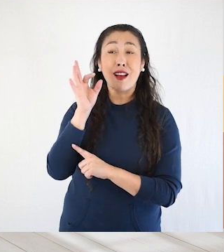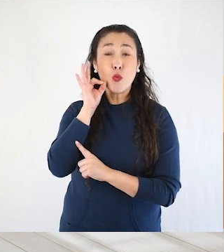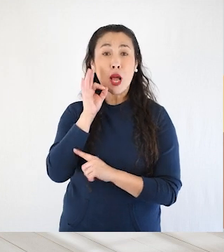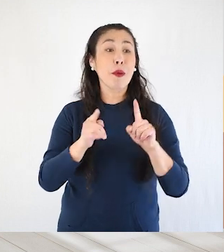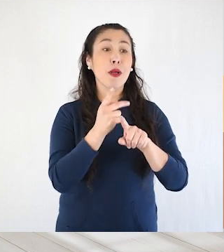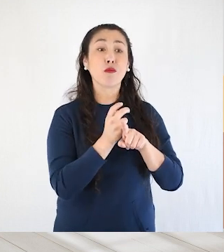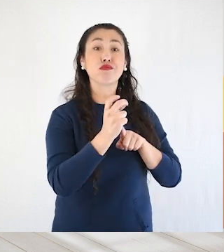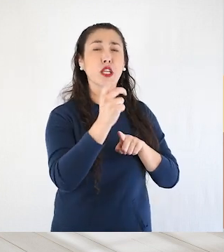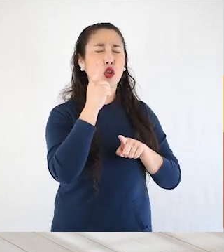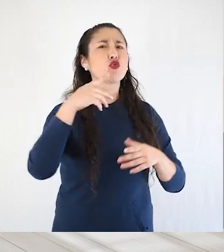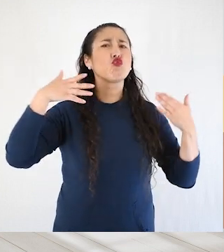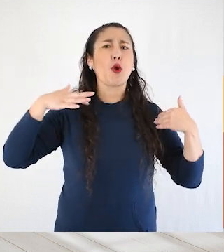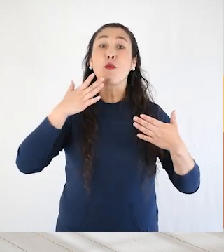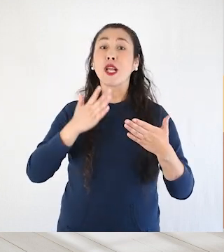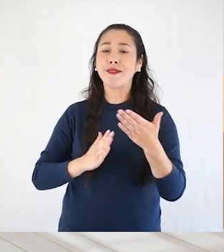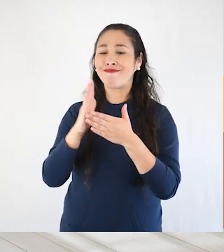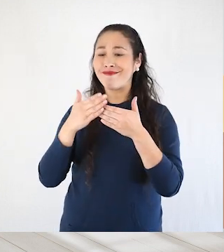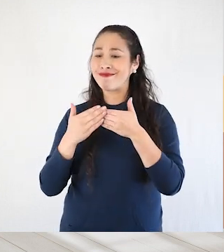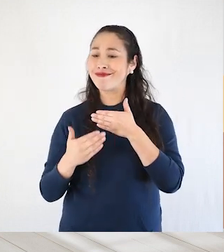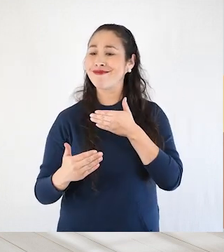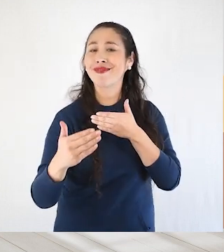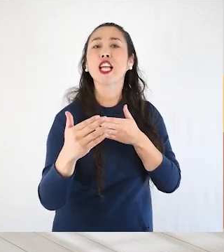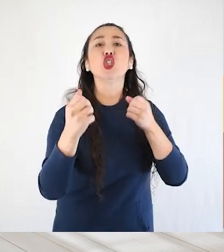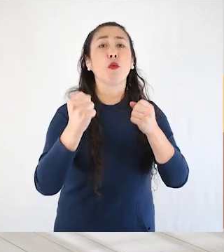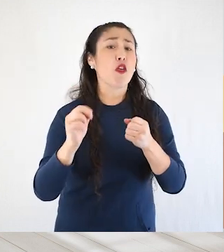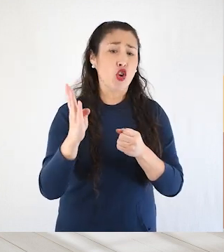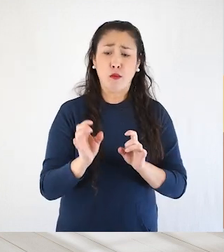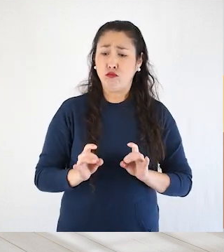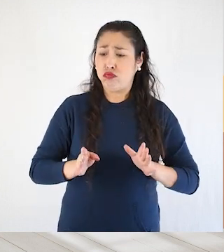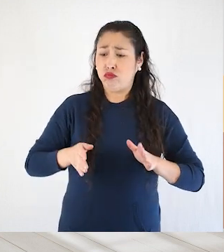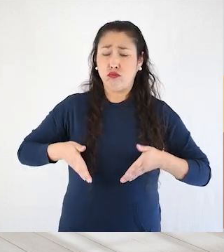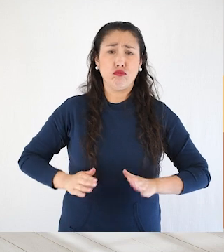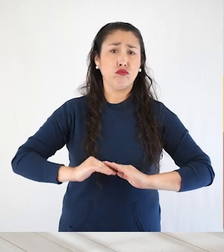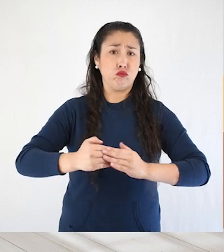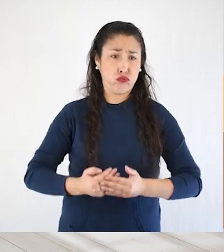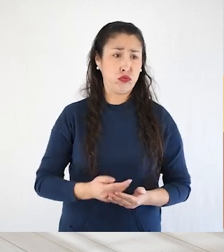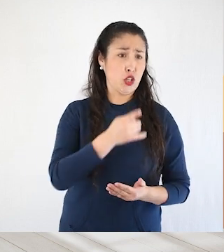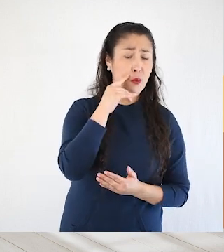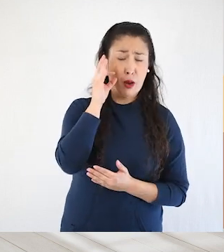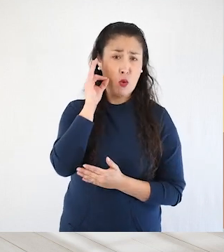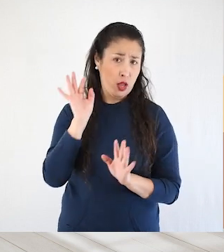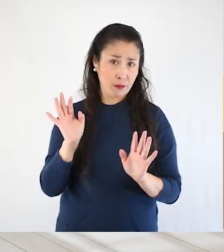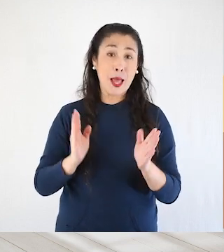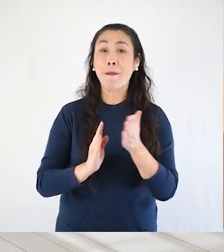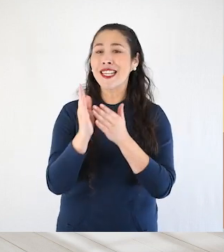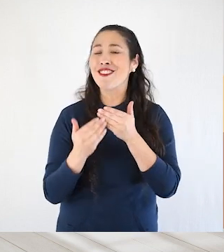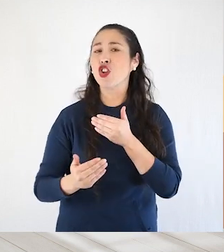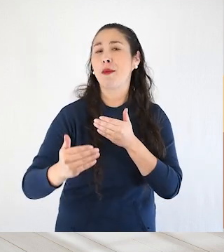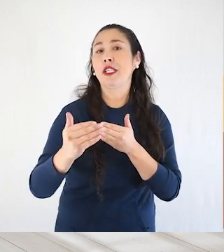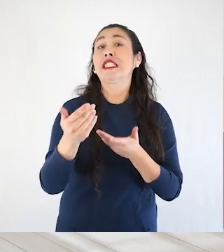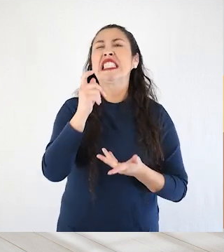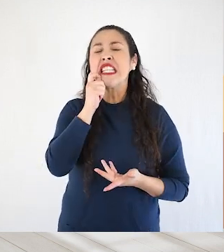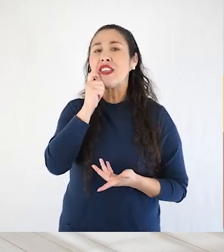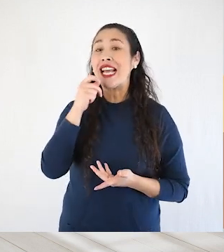menstruación en las mujeres son muy importantes, porque marcan el inicio de la capacidad biológica para reproducirse del cuerpo de hombres y mujeres.